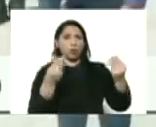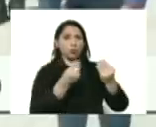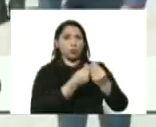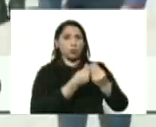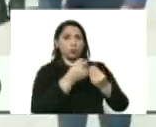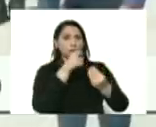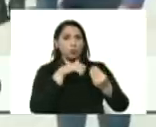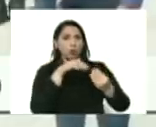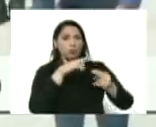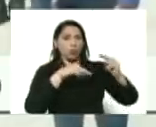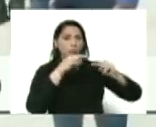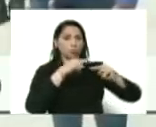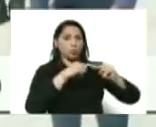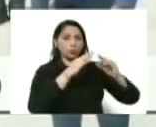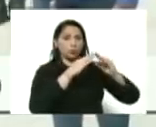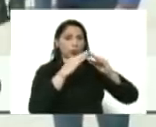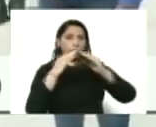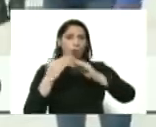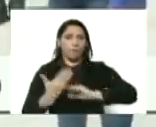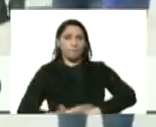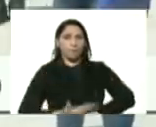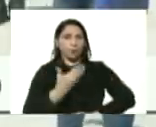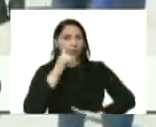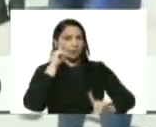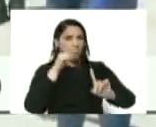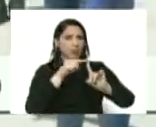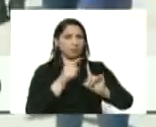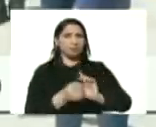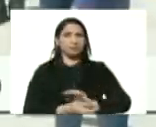constructor esta importante meta